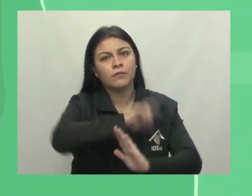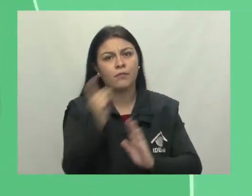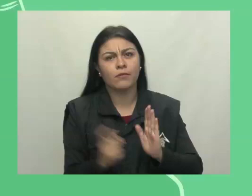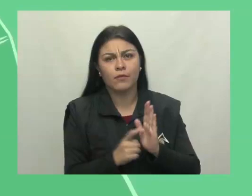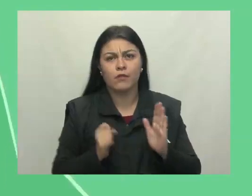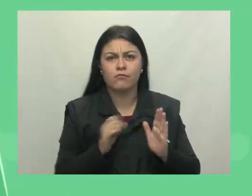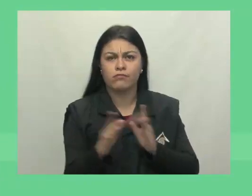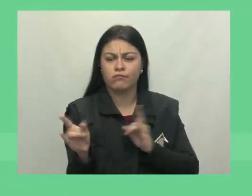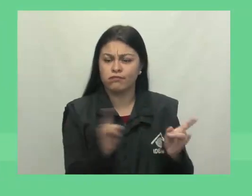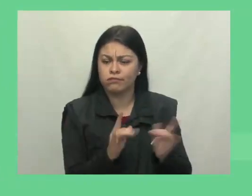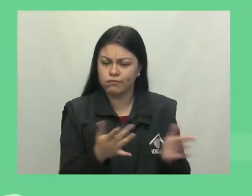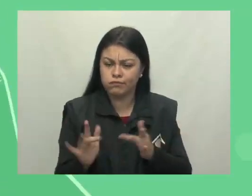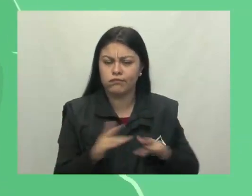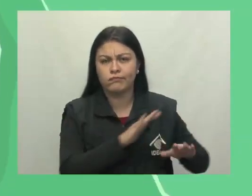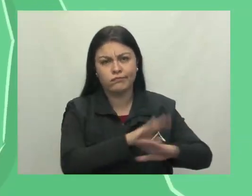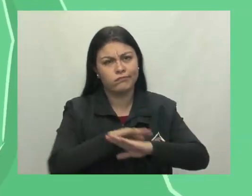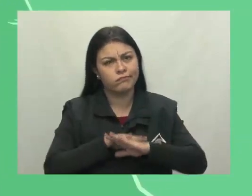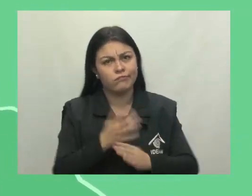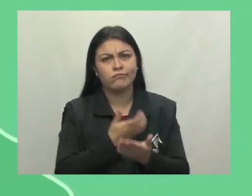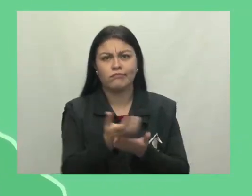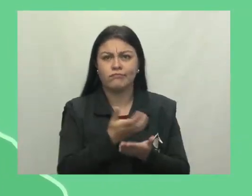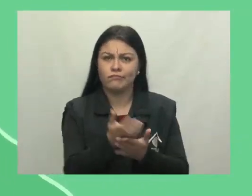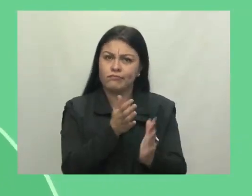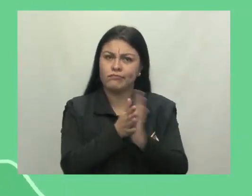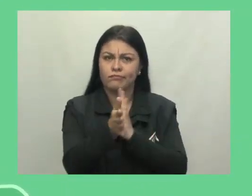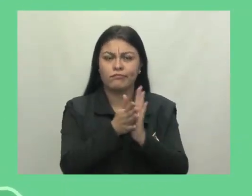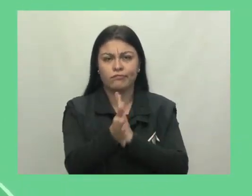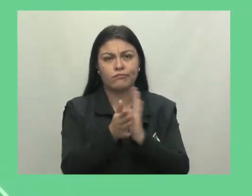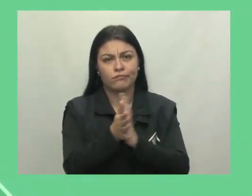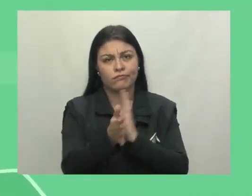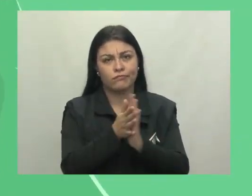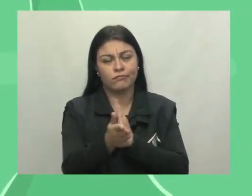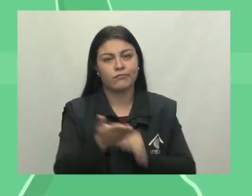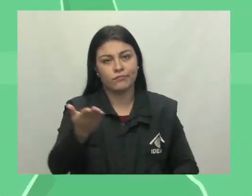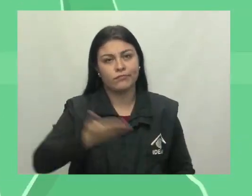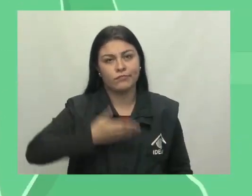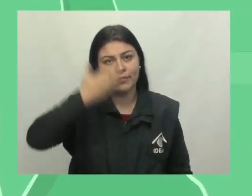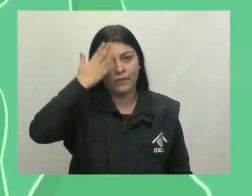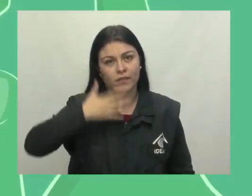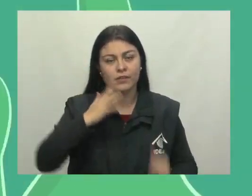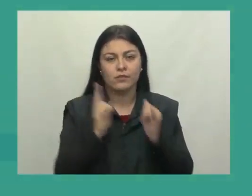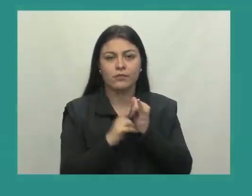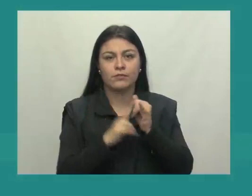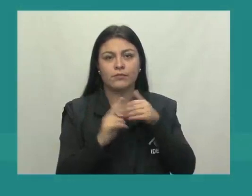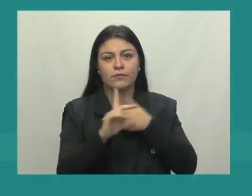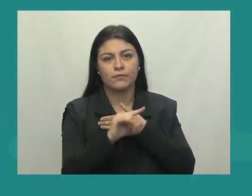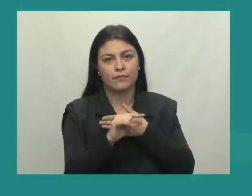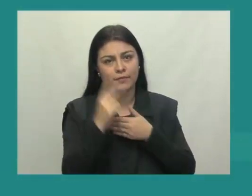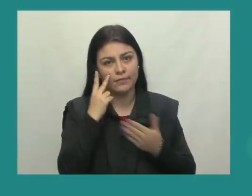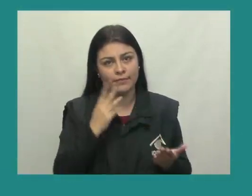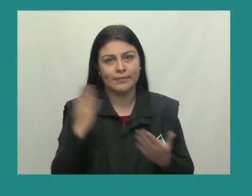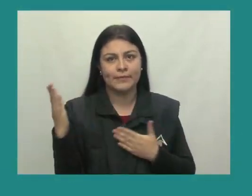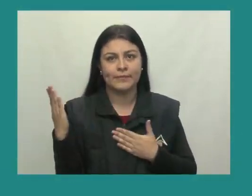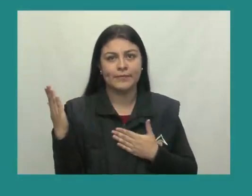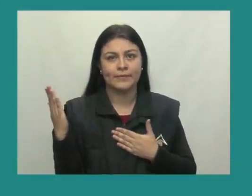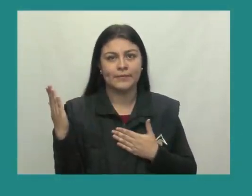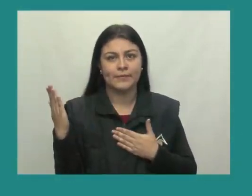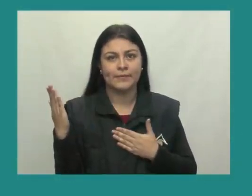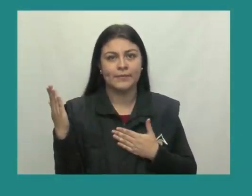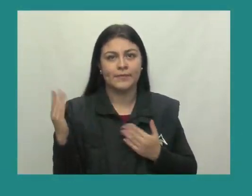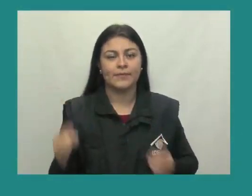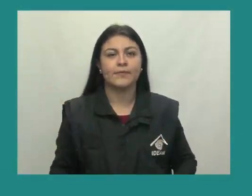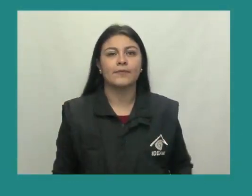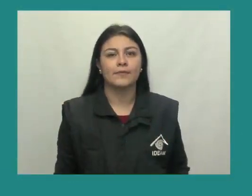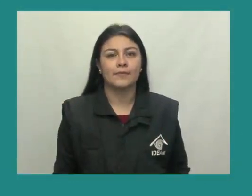Store. Información en tiempo real, detallada, satelital, recomendaciones y muchas opciones de interacción. Síganos a través de nuestras redes